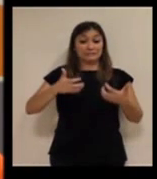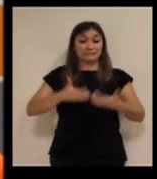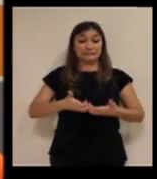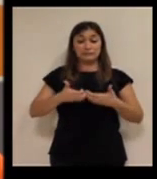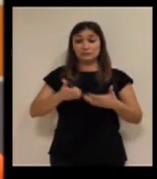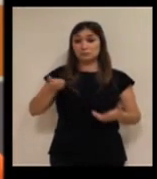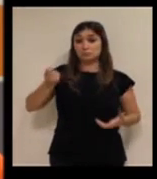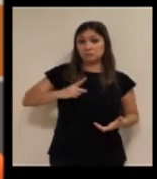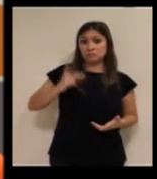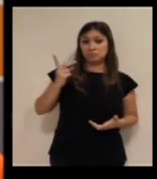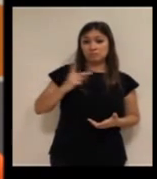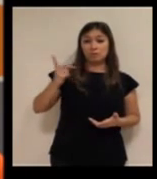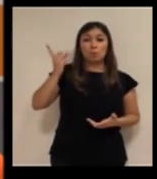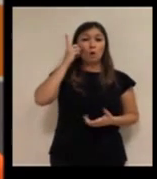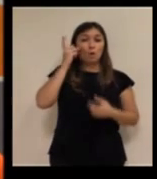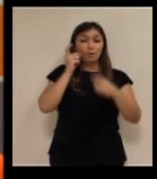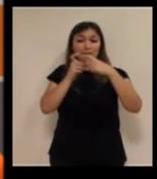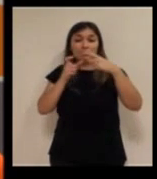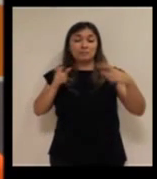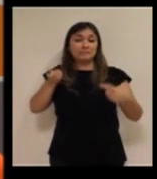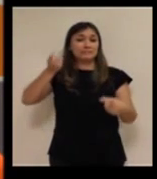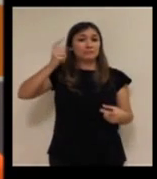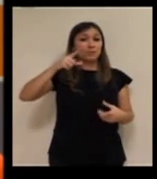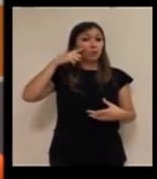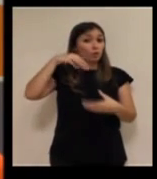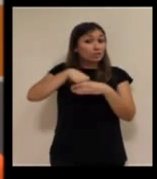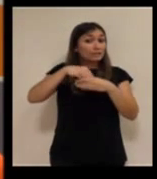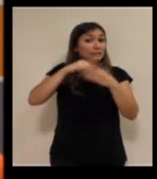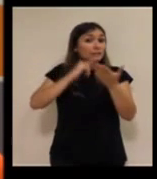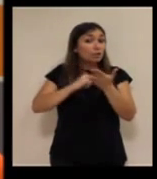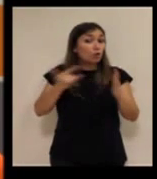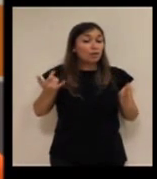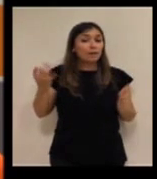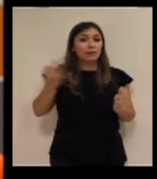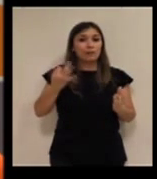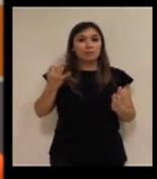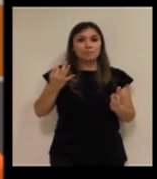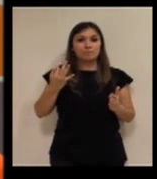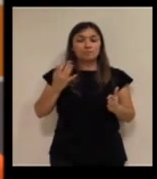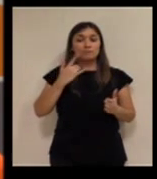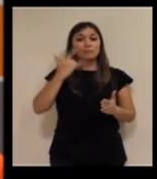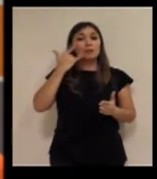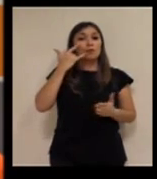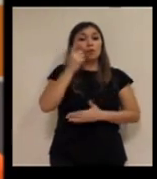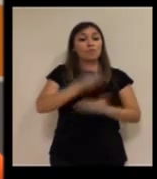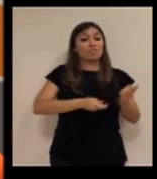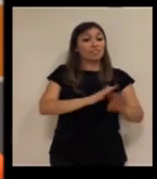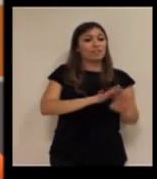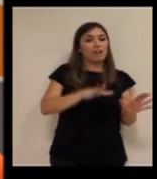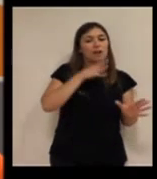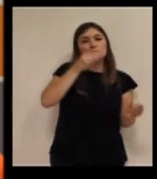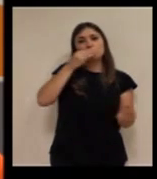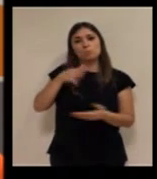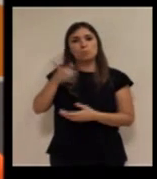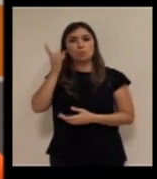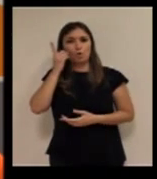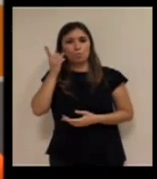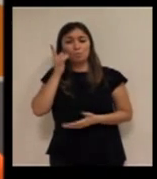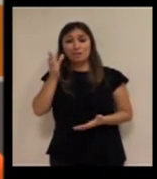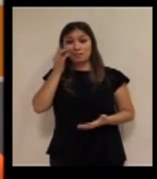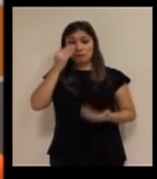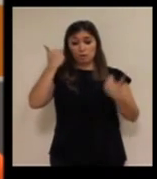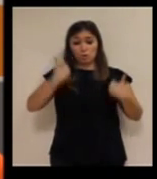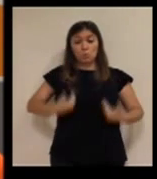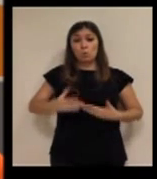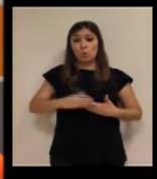terminales seguirán siendo muy parecidos o casi iguales lo único que tecnológicamente en vez de utilizar la telefonía fija se utiliza la telefonía